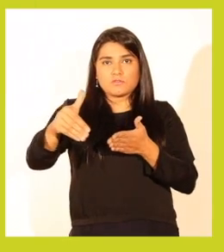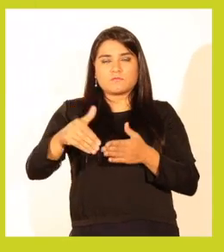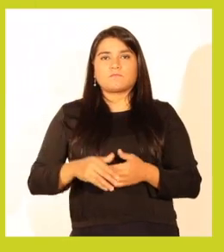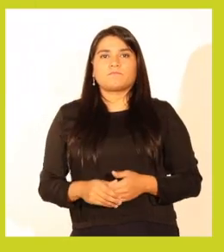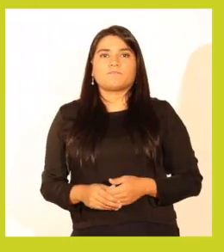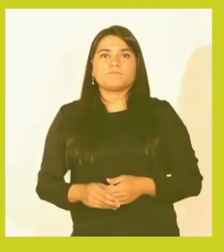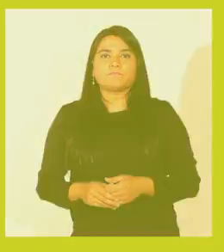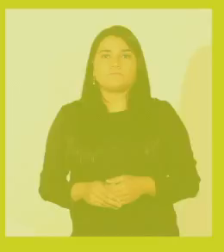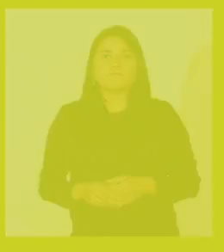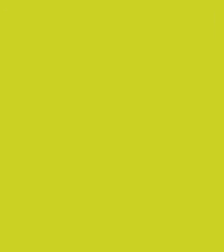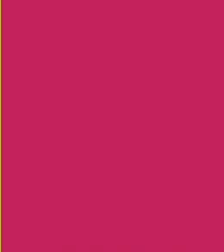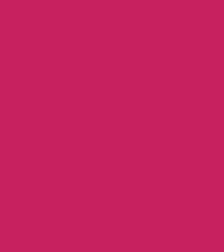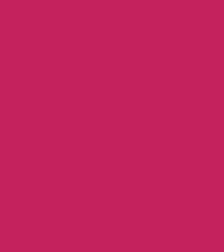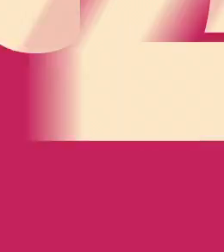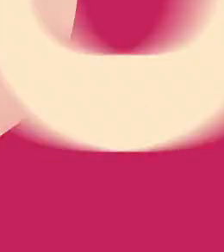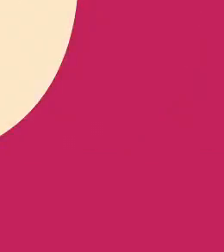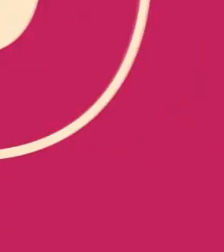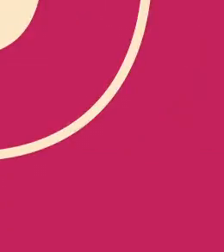pesos.